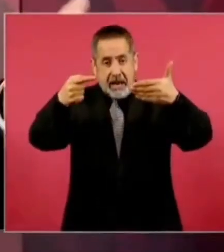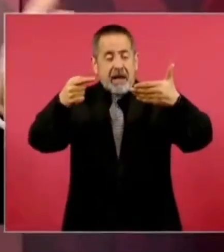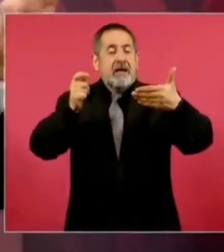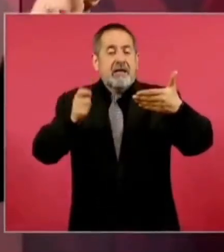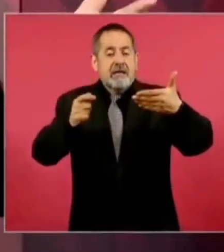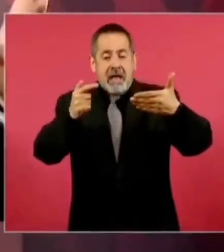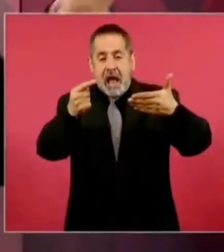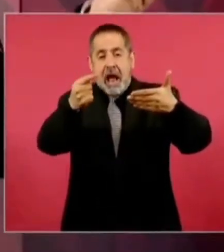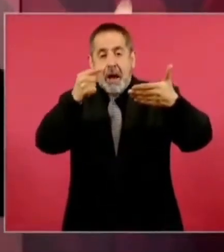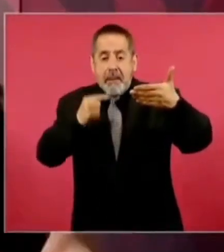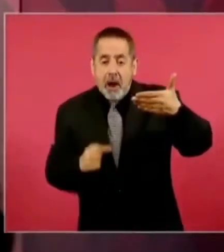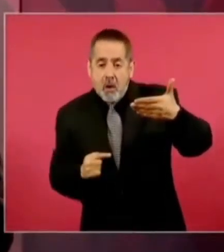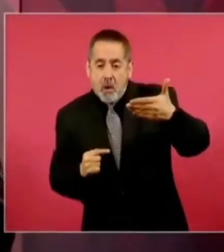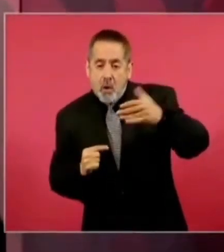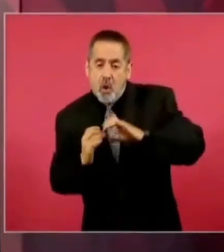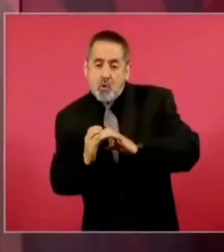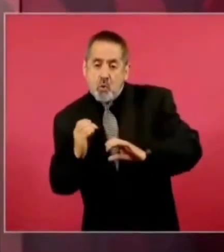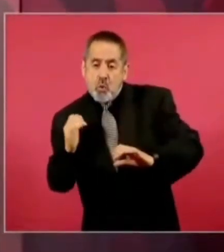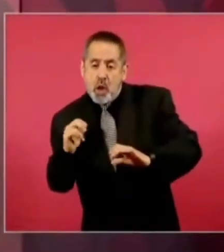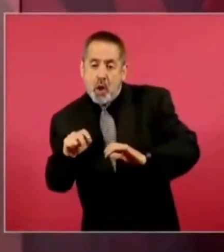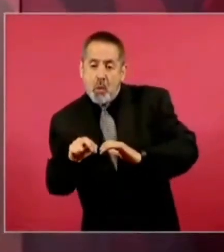diez túneles